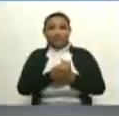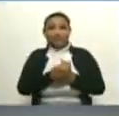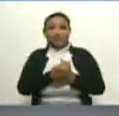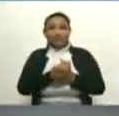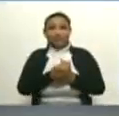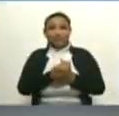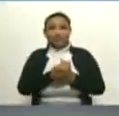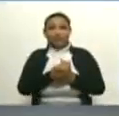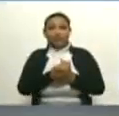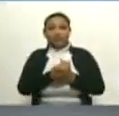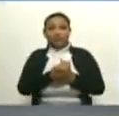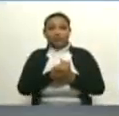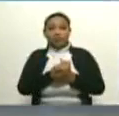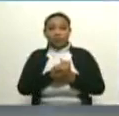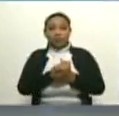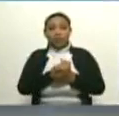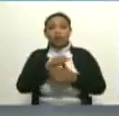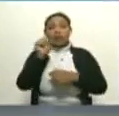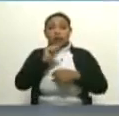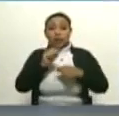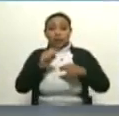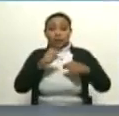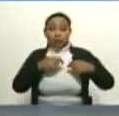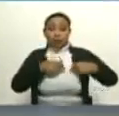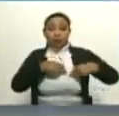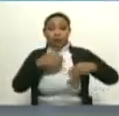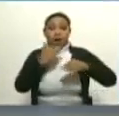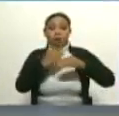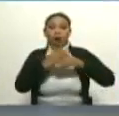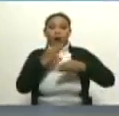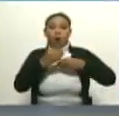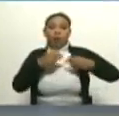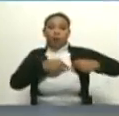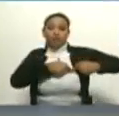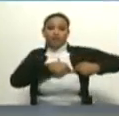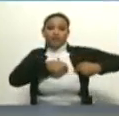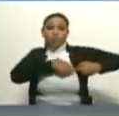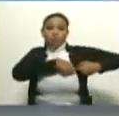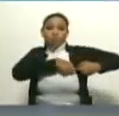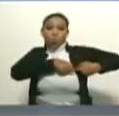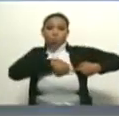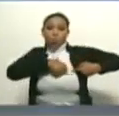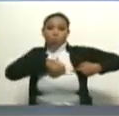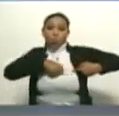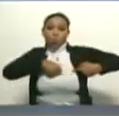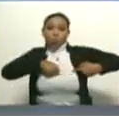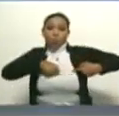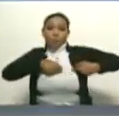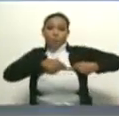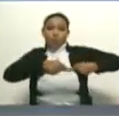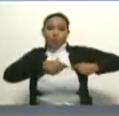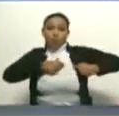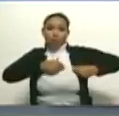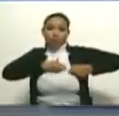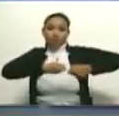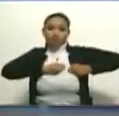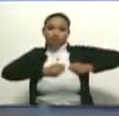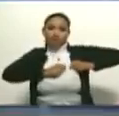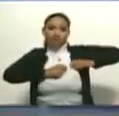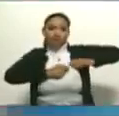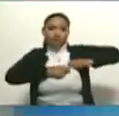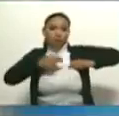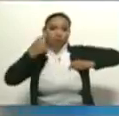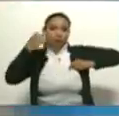Picas, abres el corazón. finalidad, sí, es abrir un bolsillo, una zona de recepción del marcapaso, y a través de